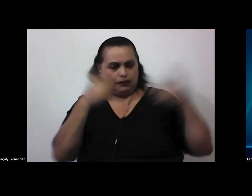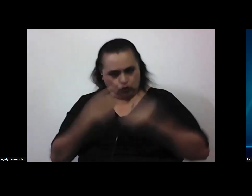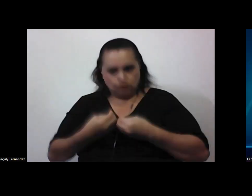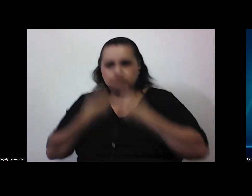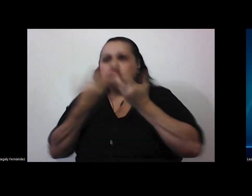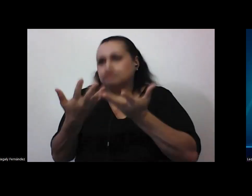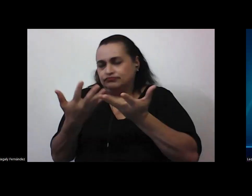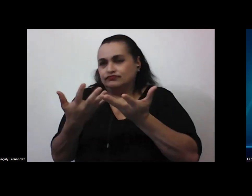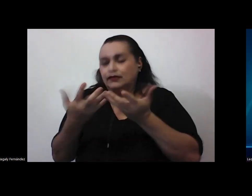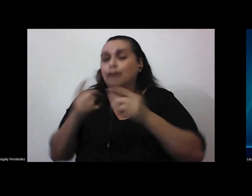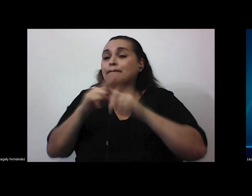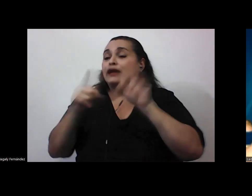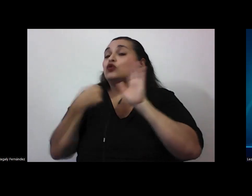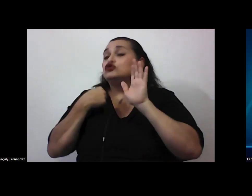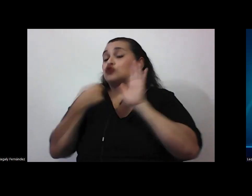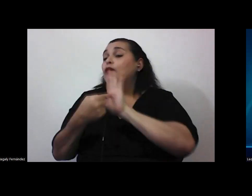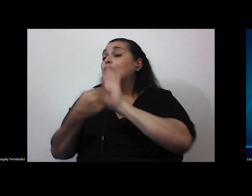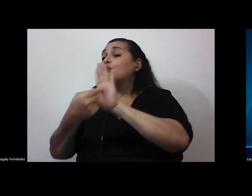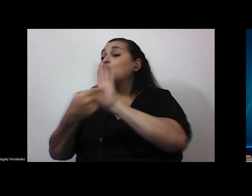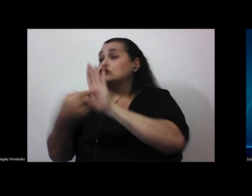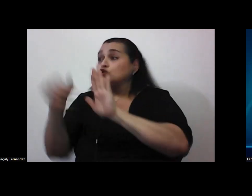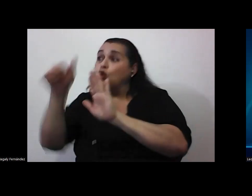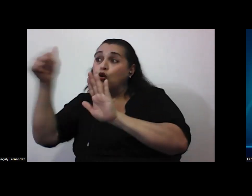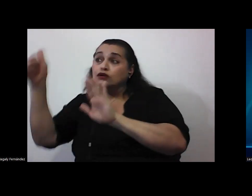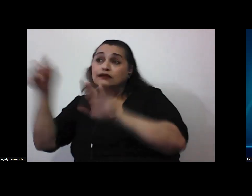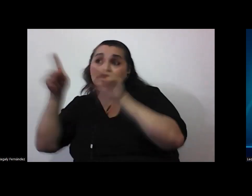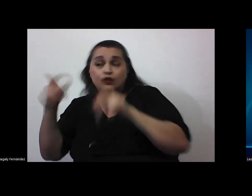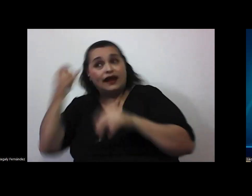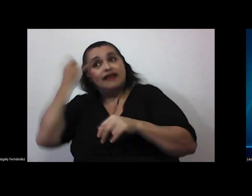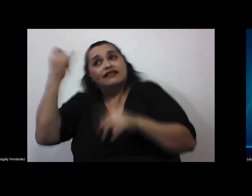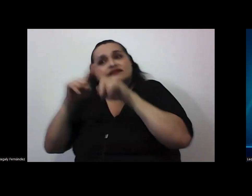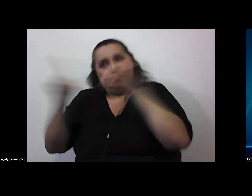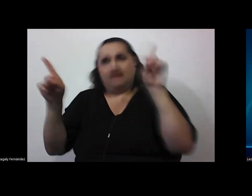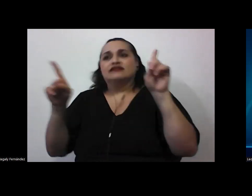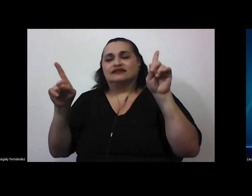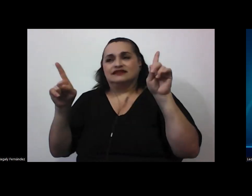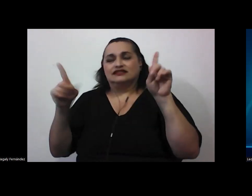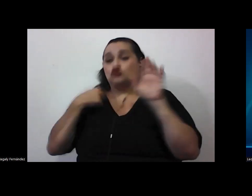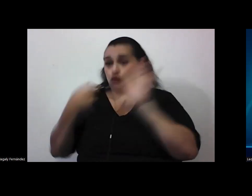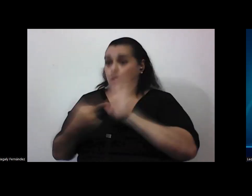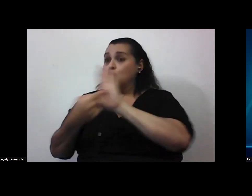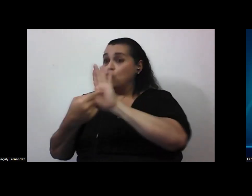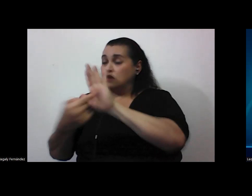te muestro que otros tienen otras ideas sobre el tema y te muestro que hay debate porque hay cosas que